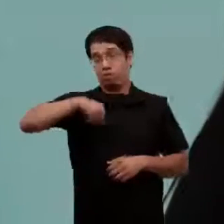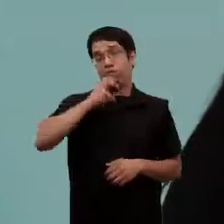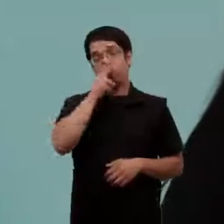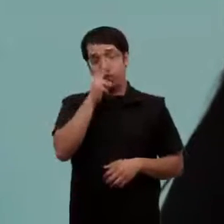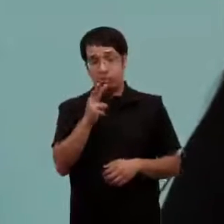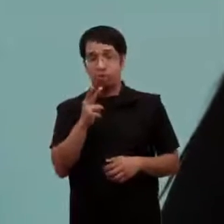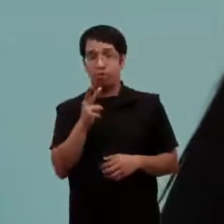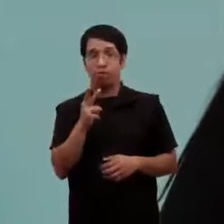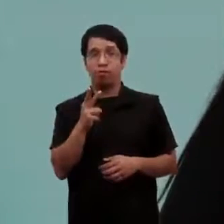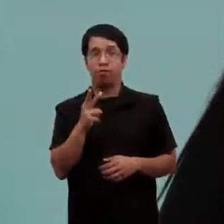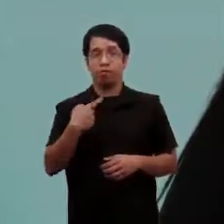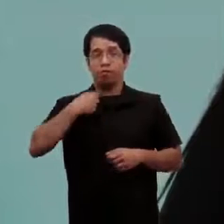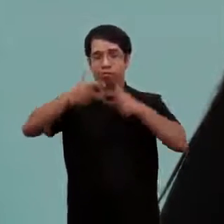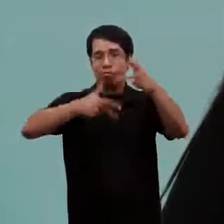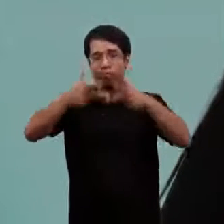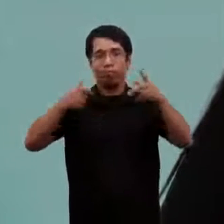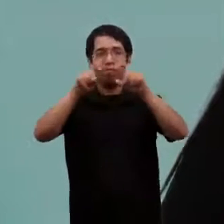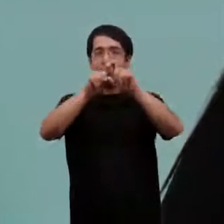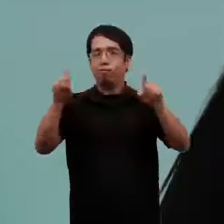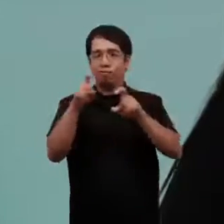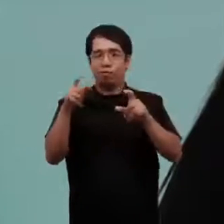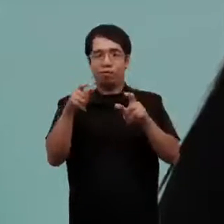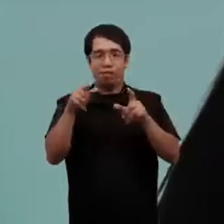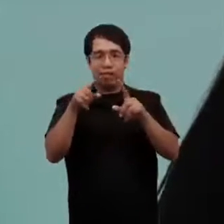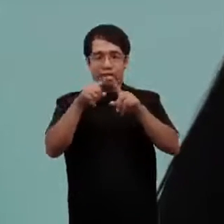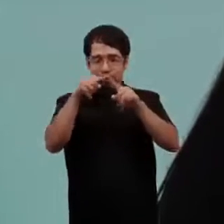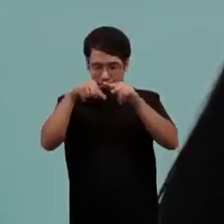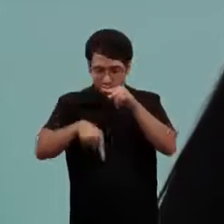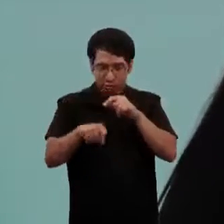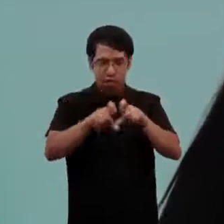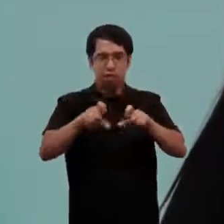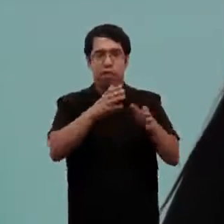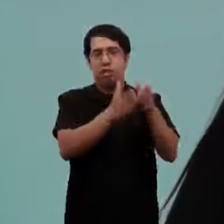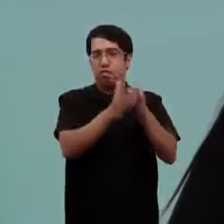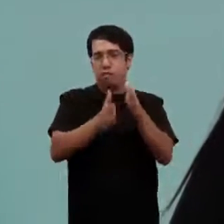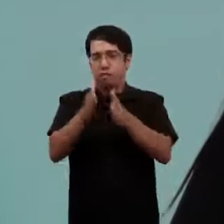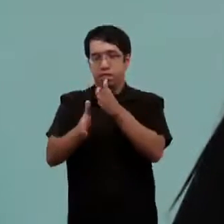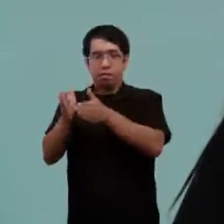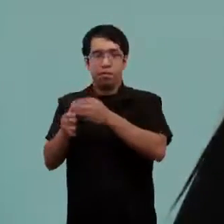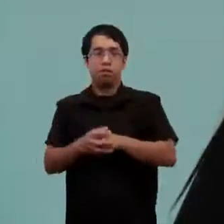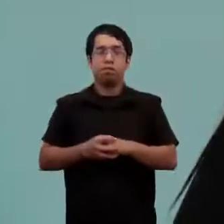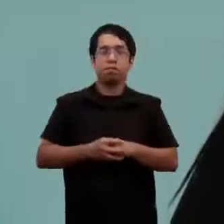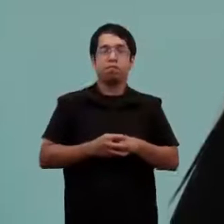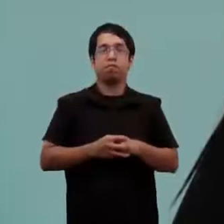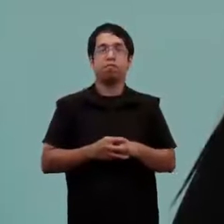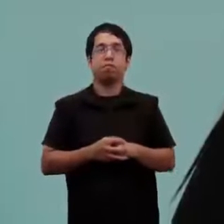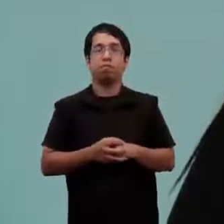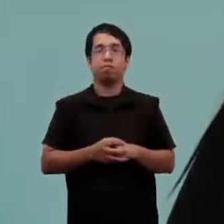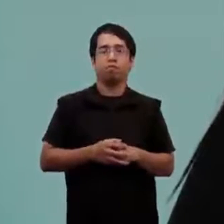quiero sobre todo hablar del sector de la rehabilitación como ese es el tema también en el Congreso